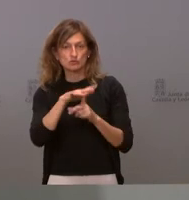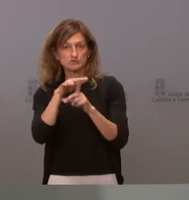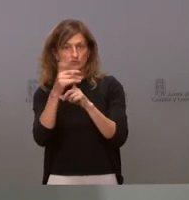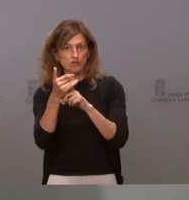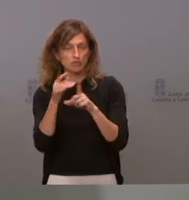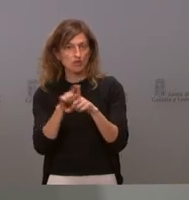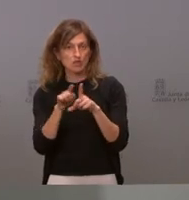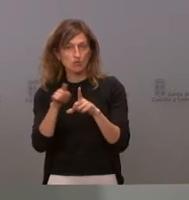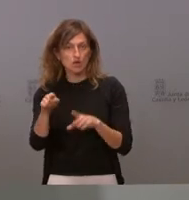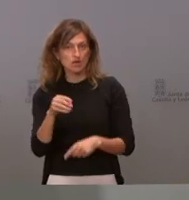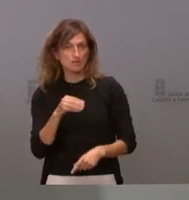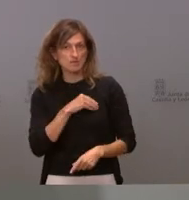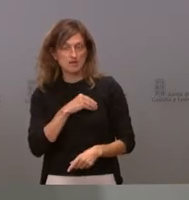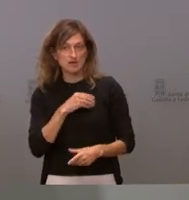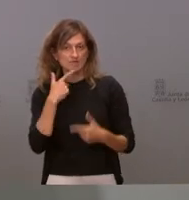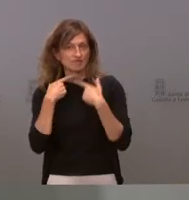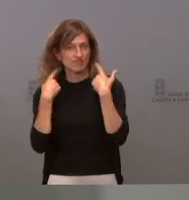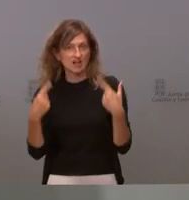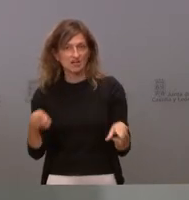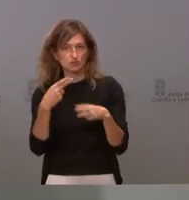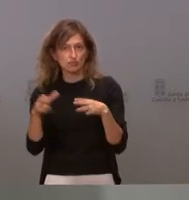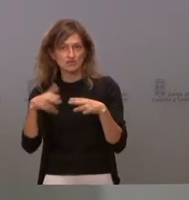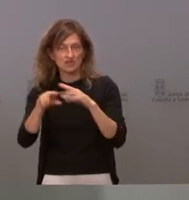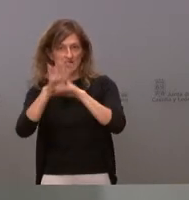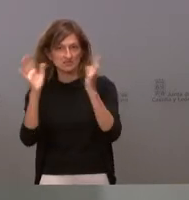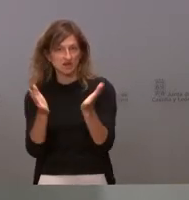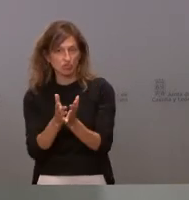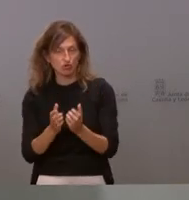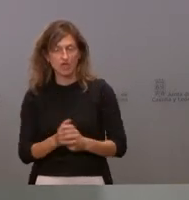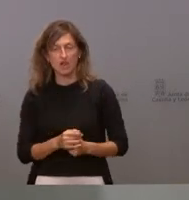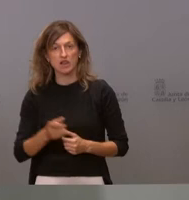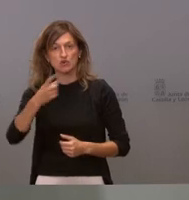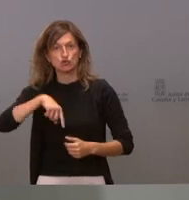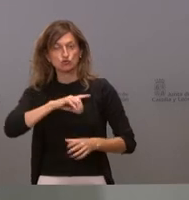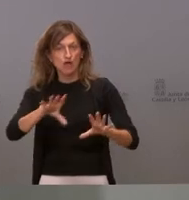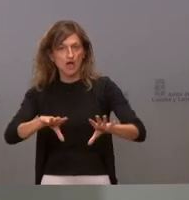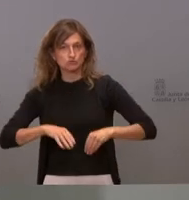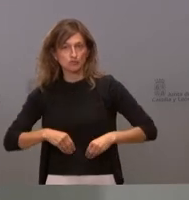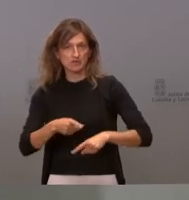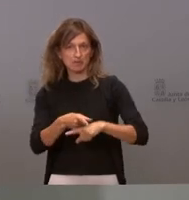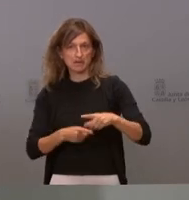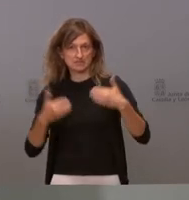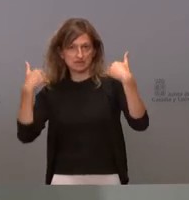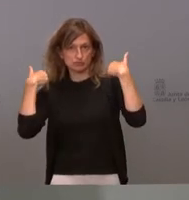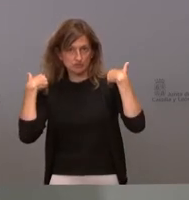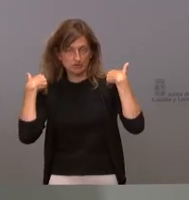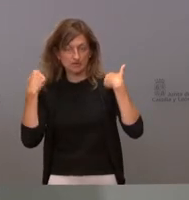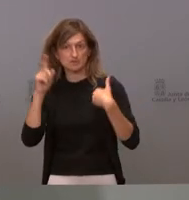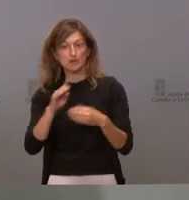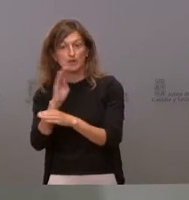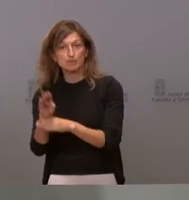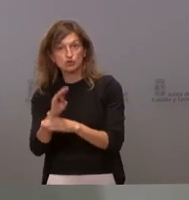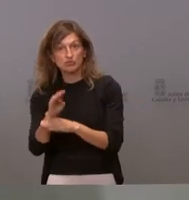que es un desgraciado fracaso de la política internacional nosotros tenemos que asumir nuestra parte de responsabilidad y dar protección